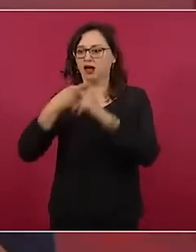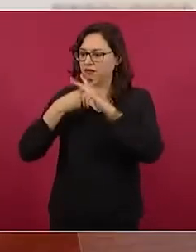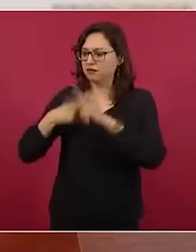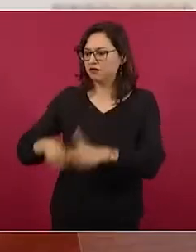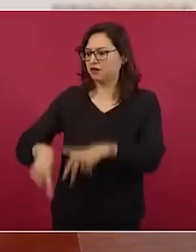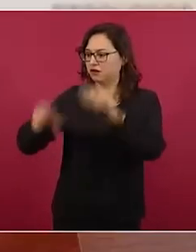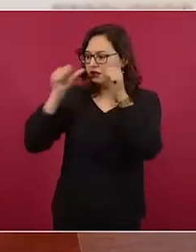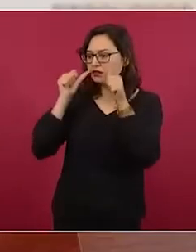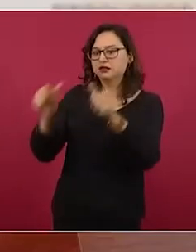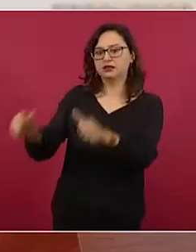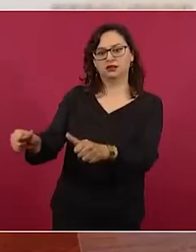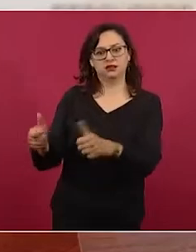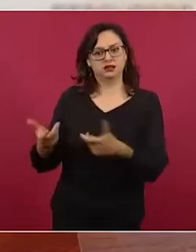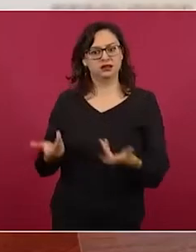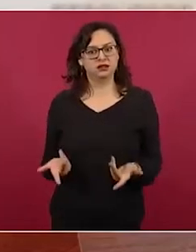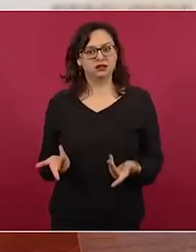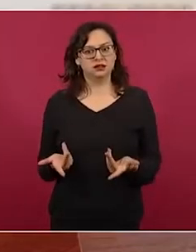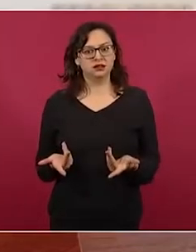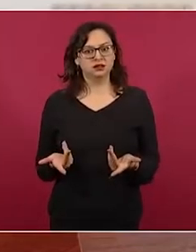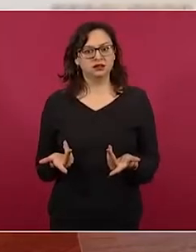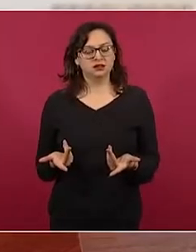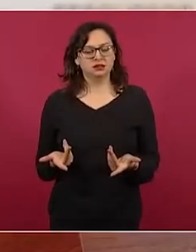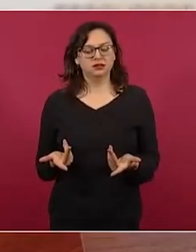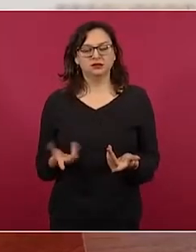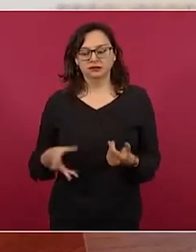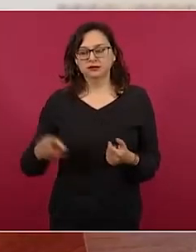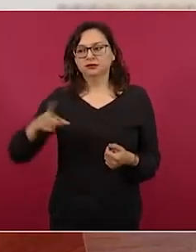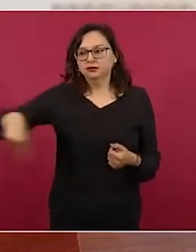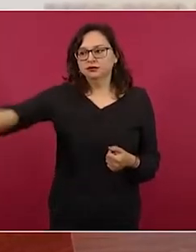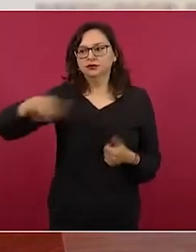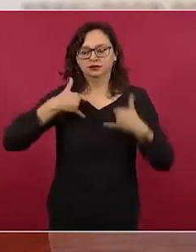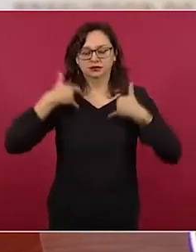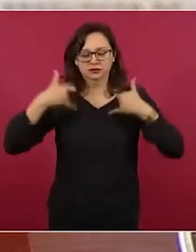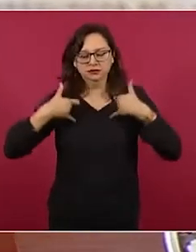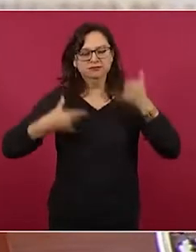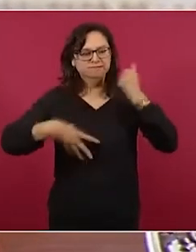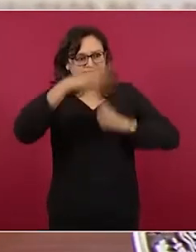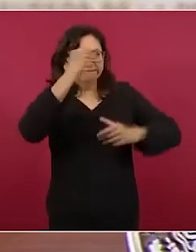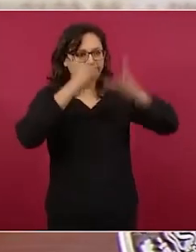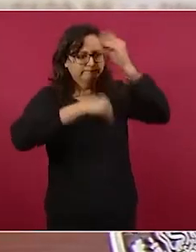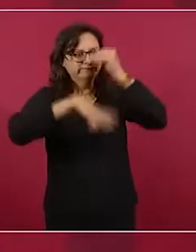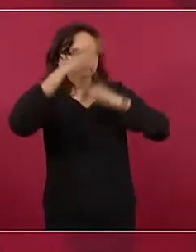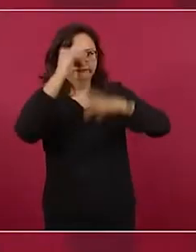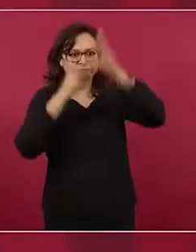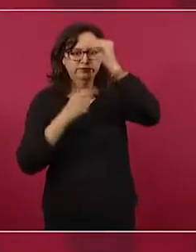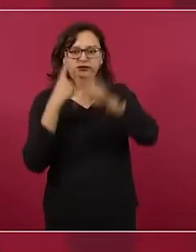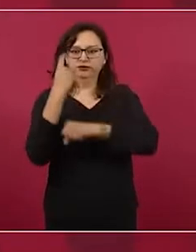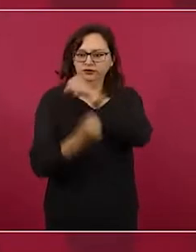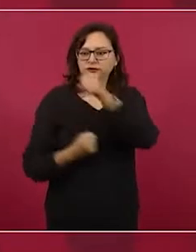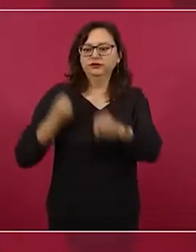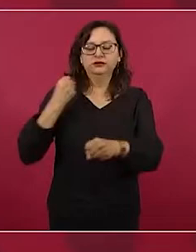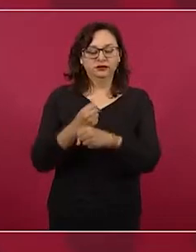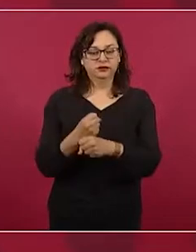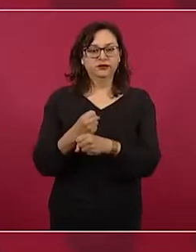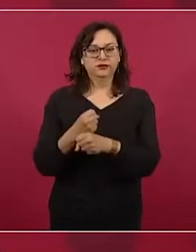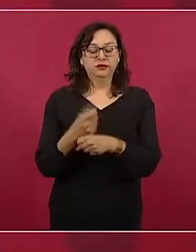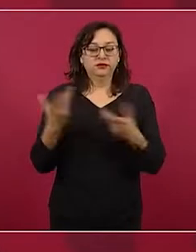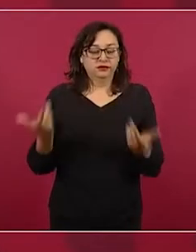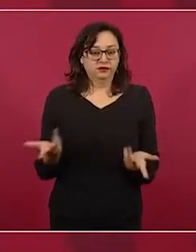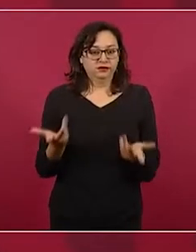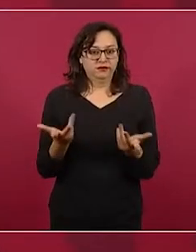que se vayan formando, se vayan capacitando y que ellos tengan